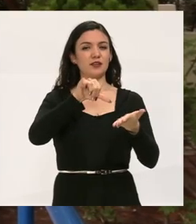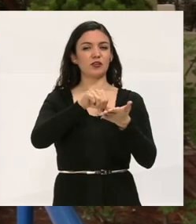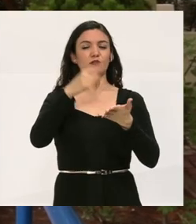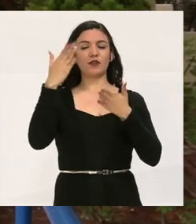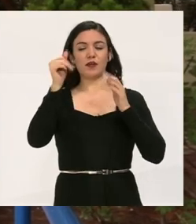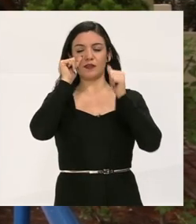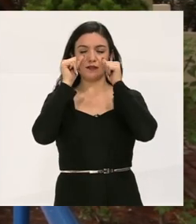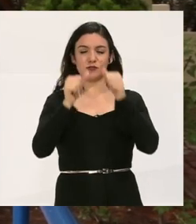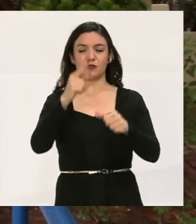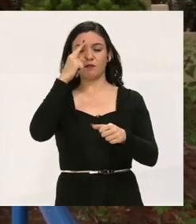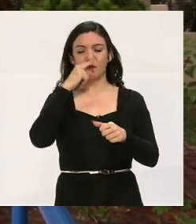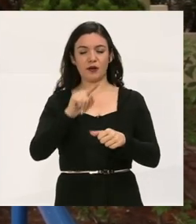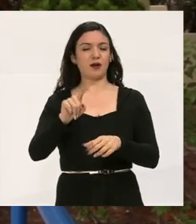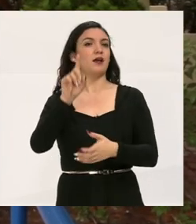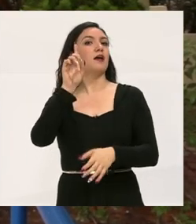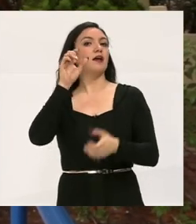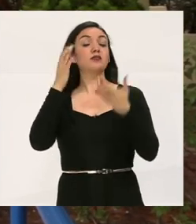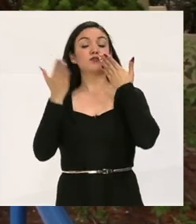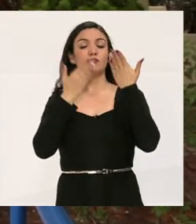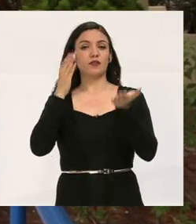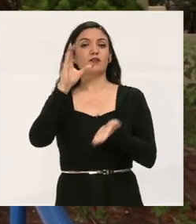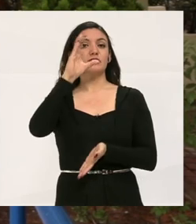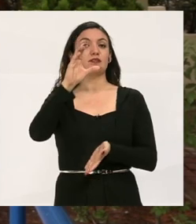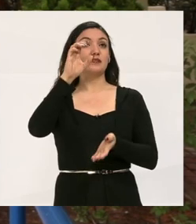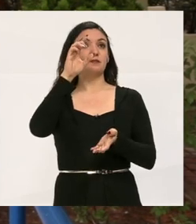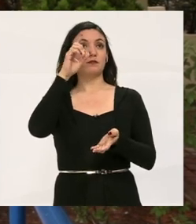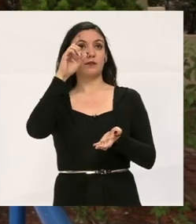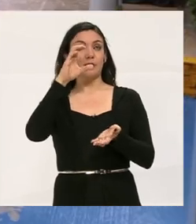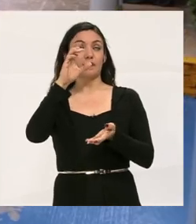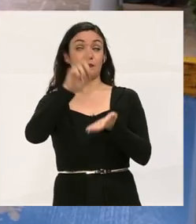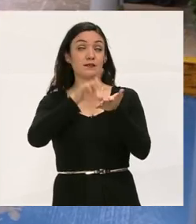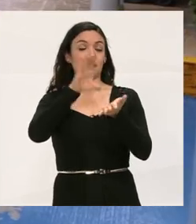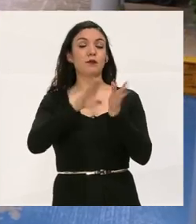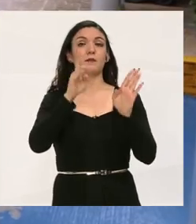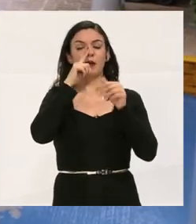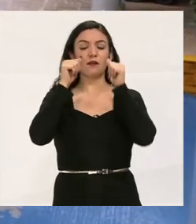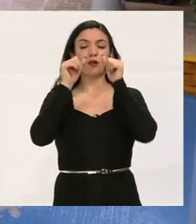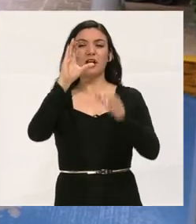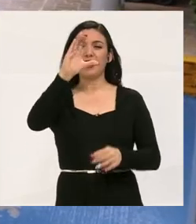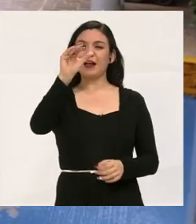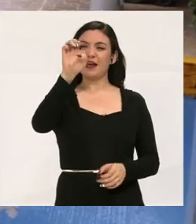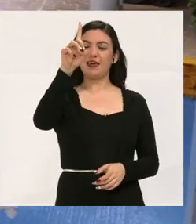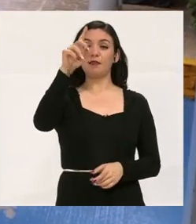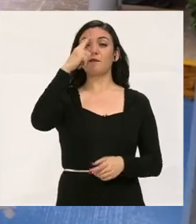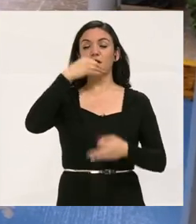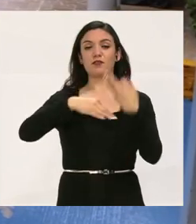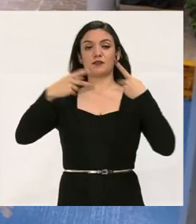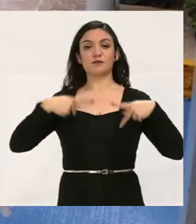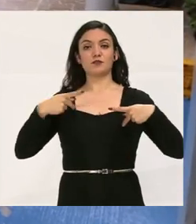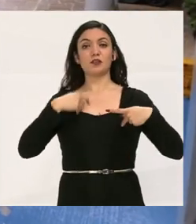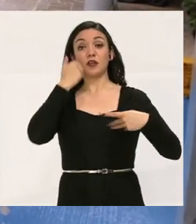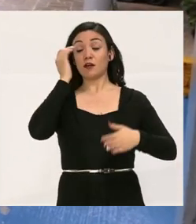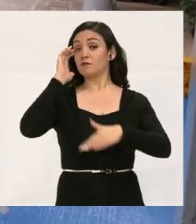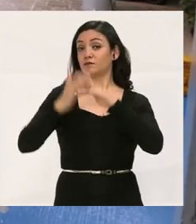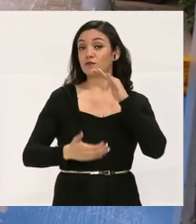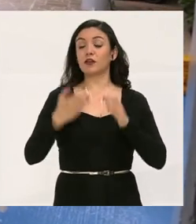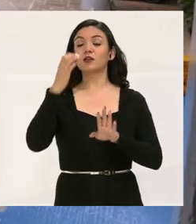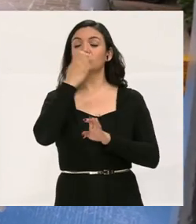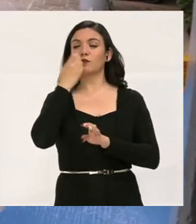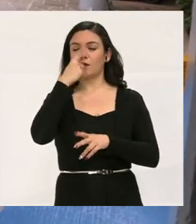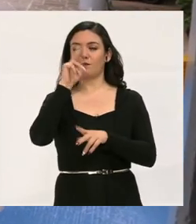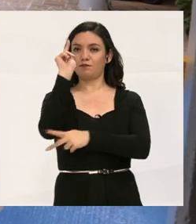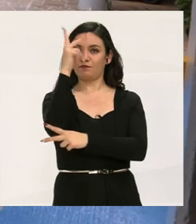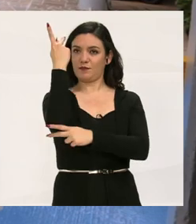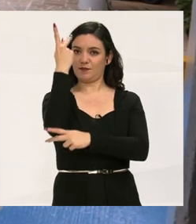del Centro de Atención para Estudiantes con Discapacidad, CAED, que atiende las necesidades académicas para los chicos que desean